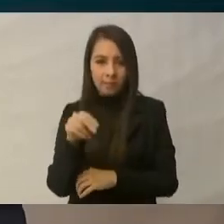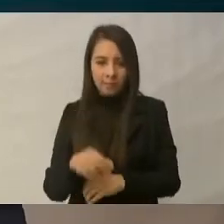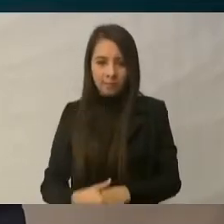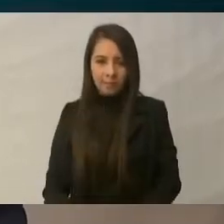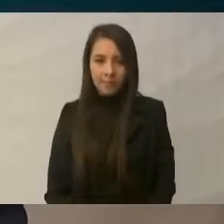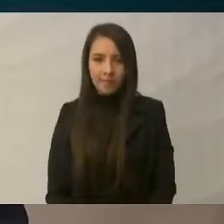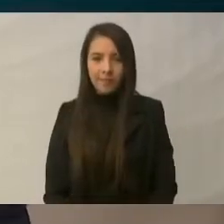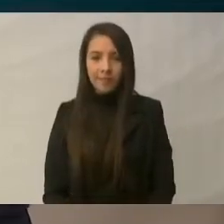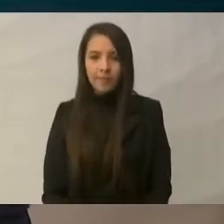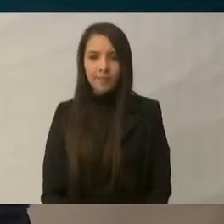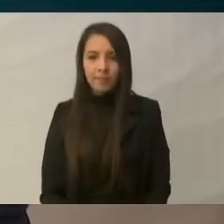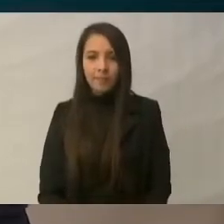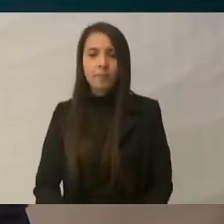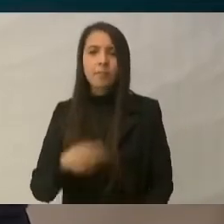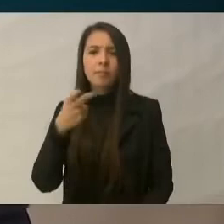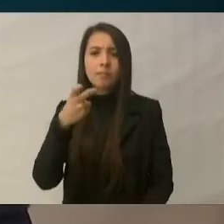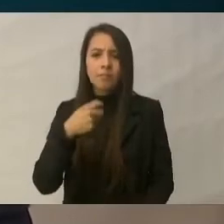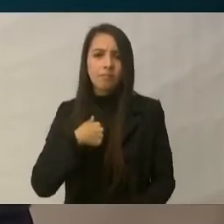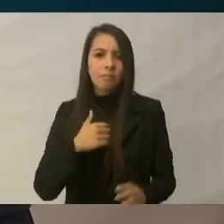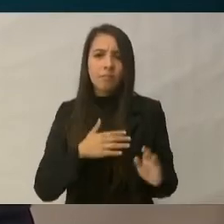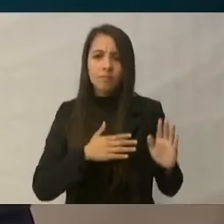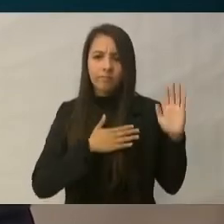Y ese es el compromiso.